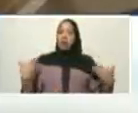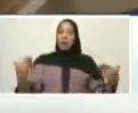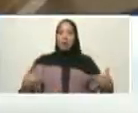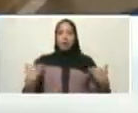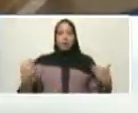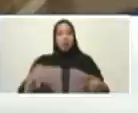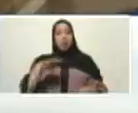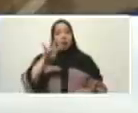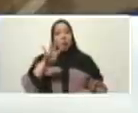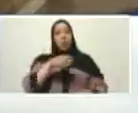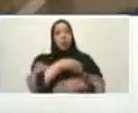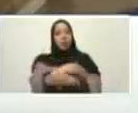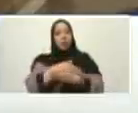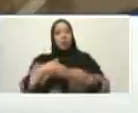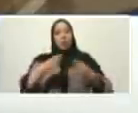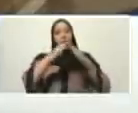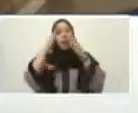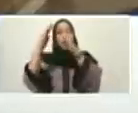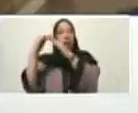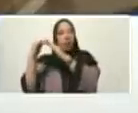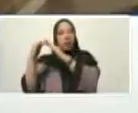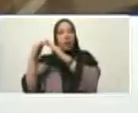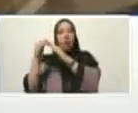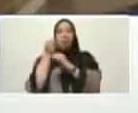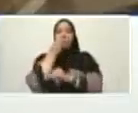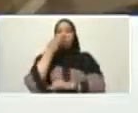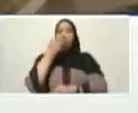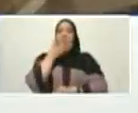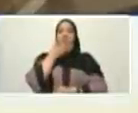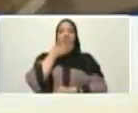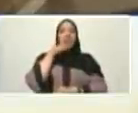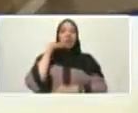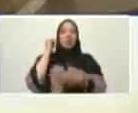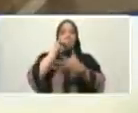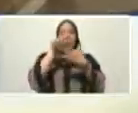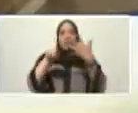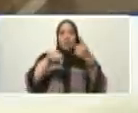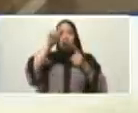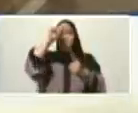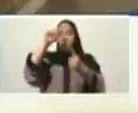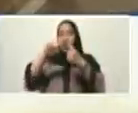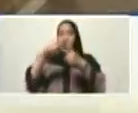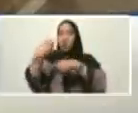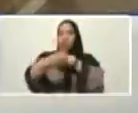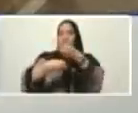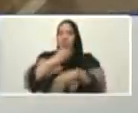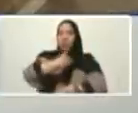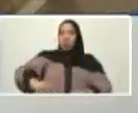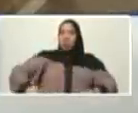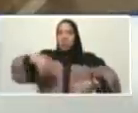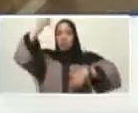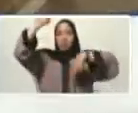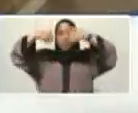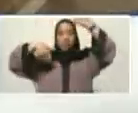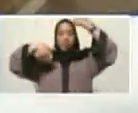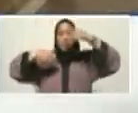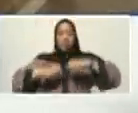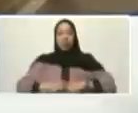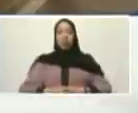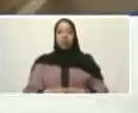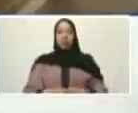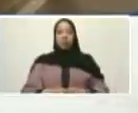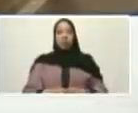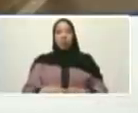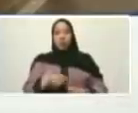millones de hogares los cinco vértices fundados por nuestro comandante Chávez demostraron que eran pertinentes